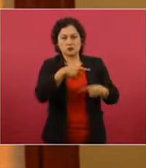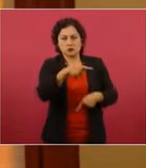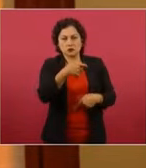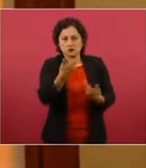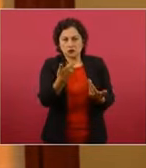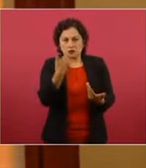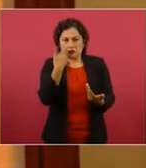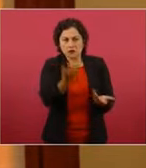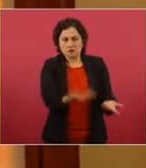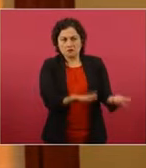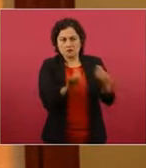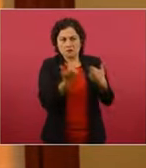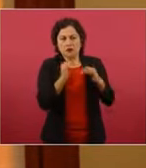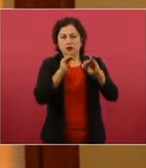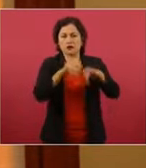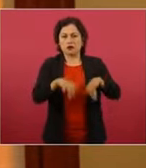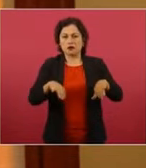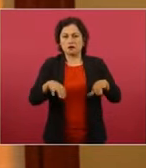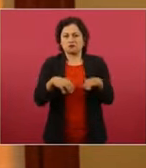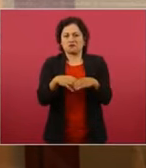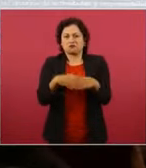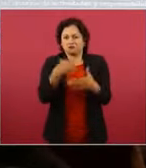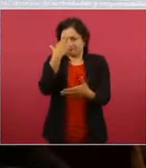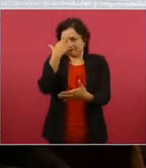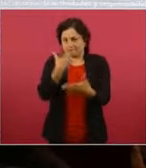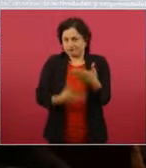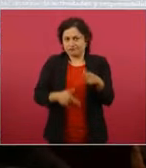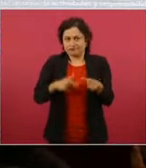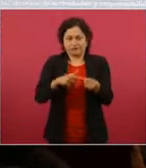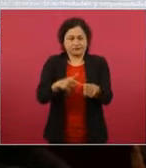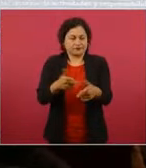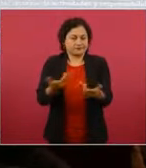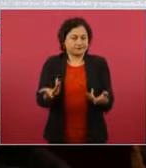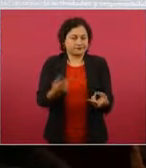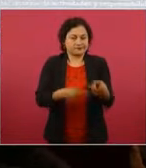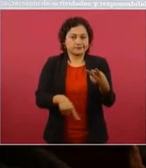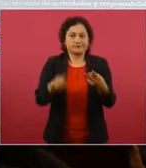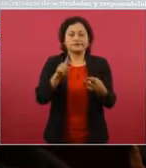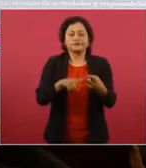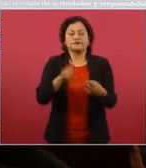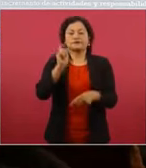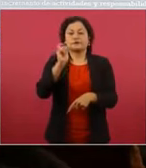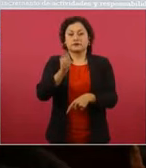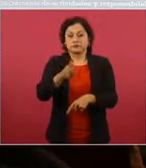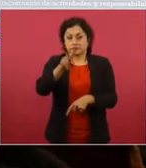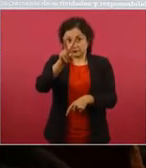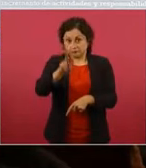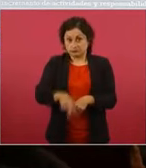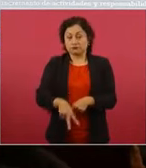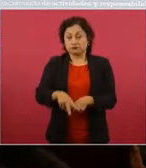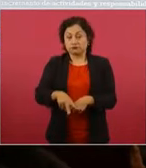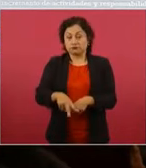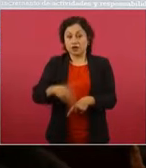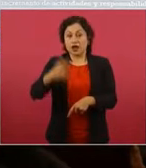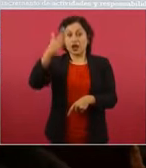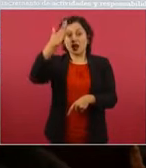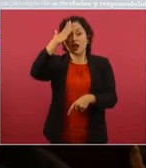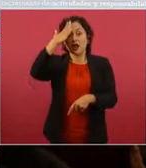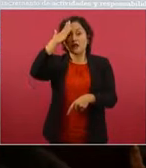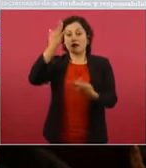actividades al margen de la ley. La aplicación de un auténtico liderazgo y respeto a las personas